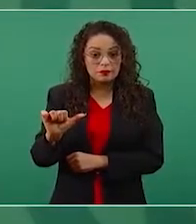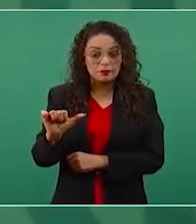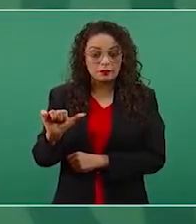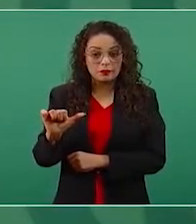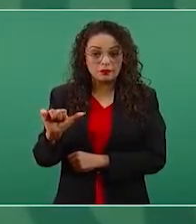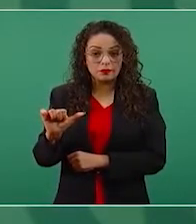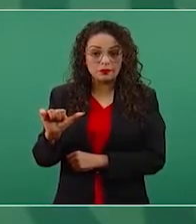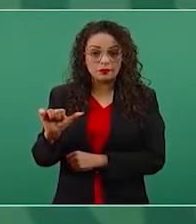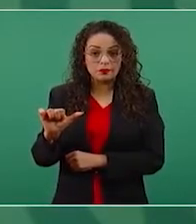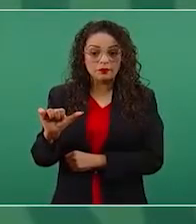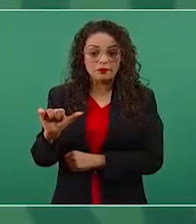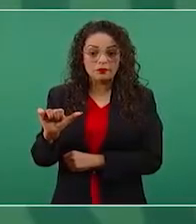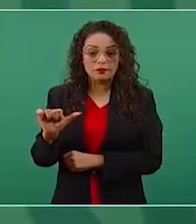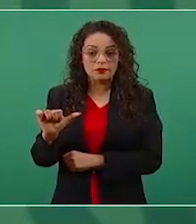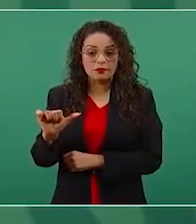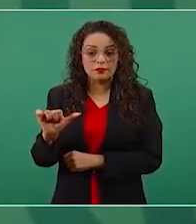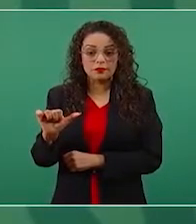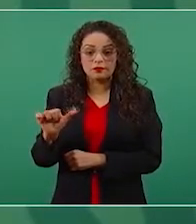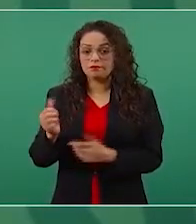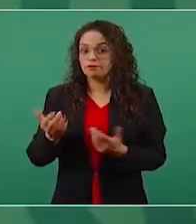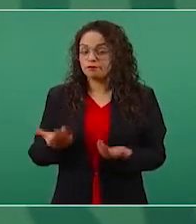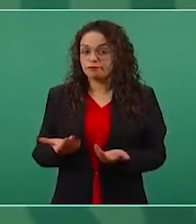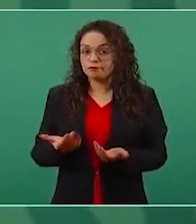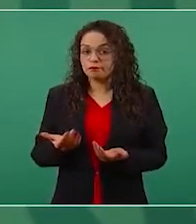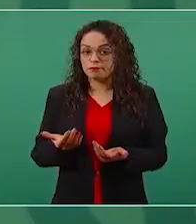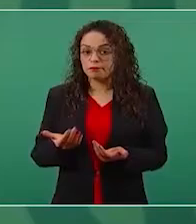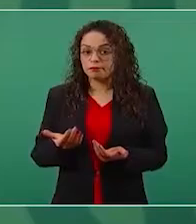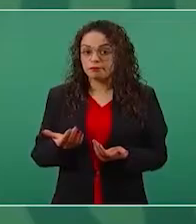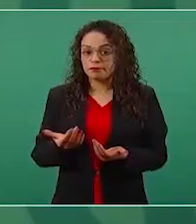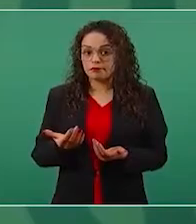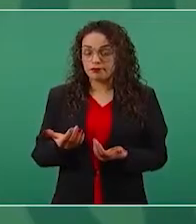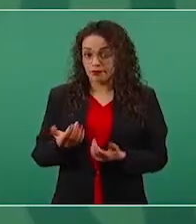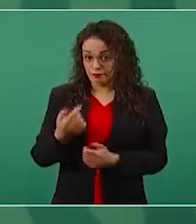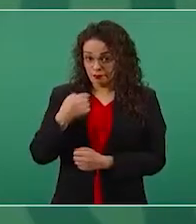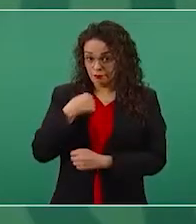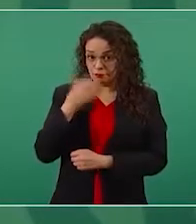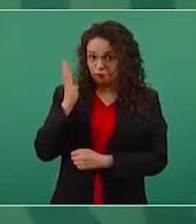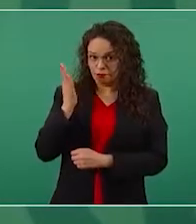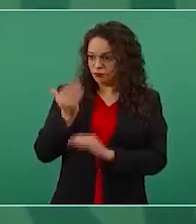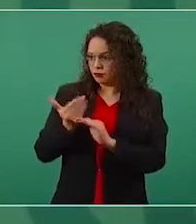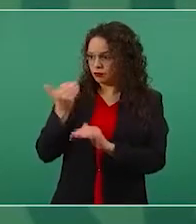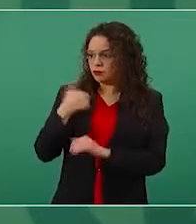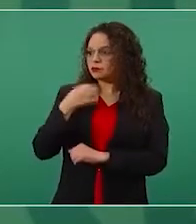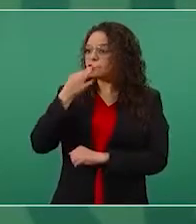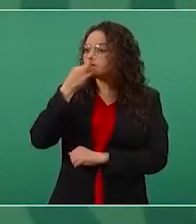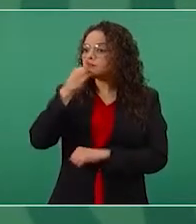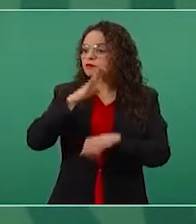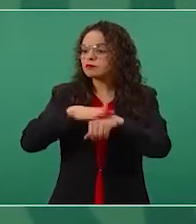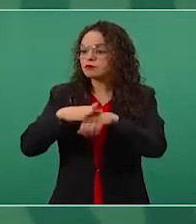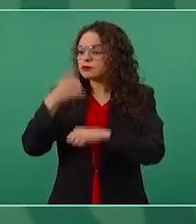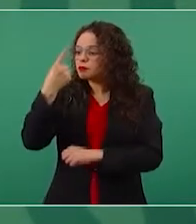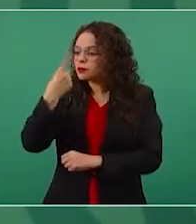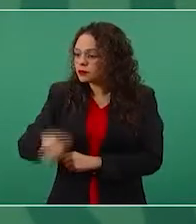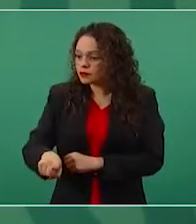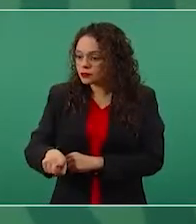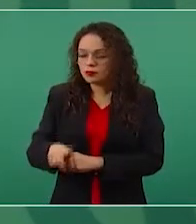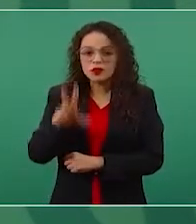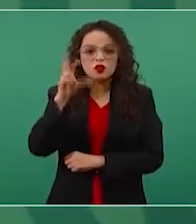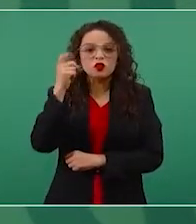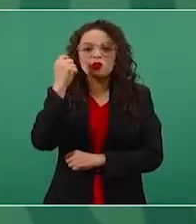Y la instrucción es sea quien sea.